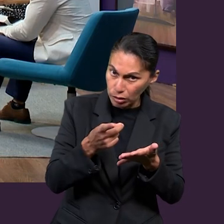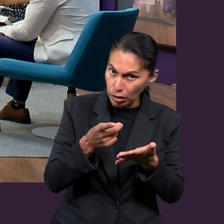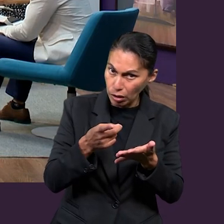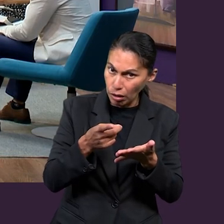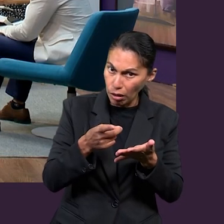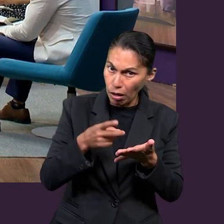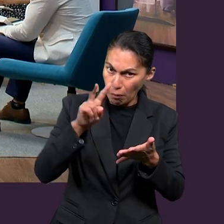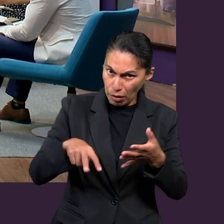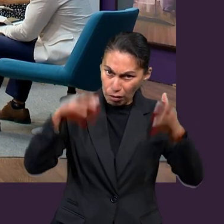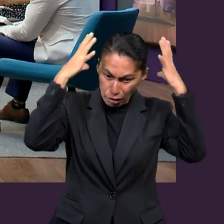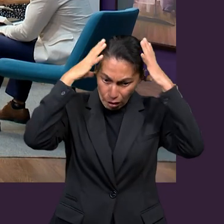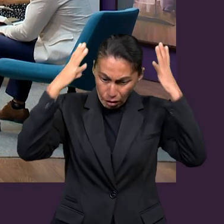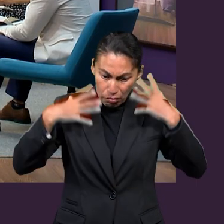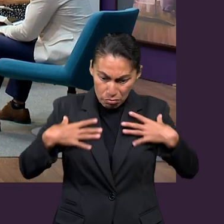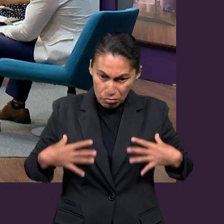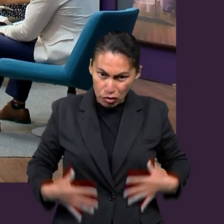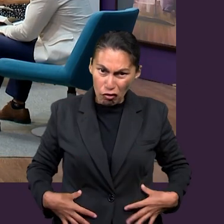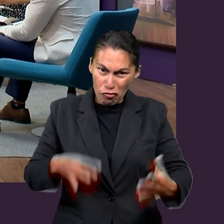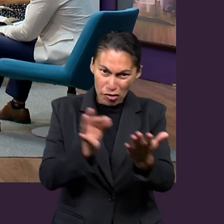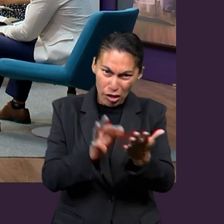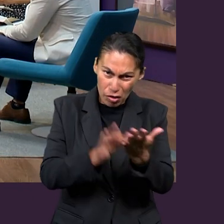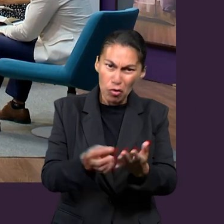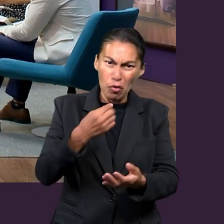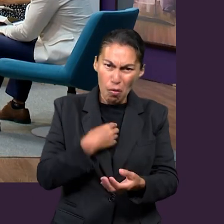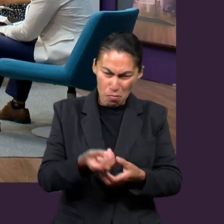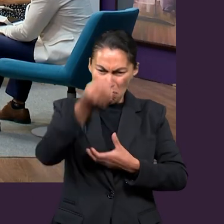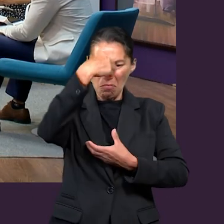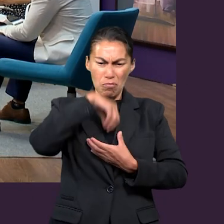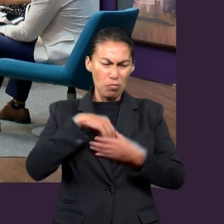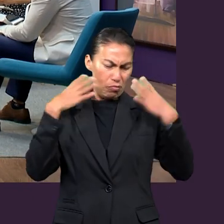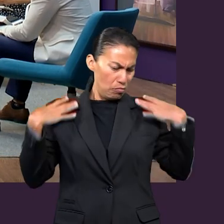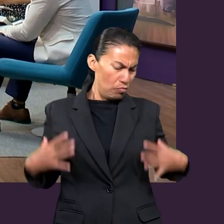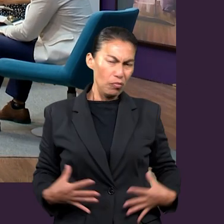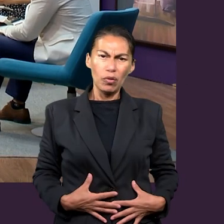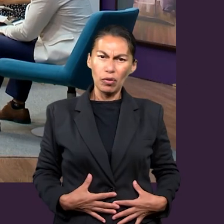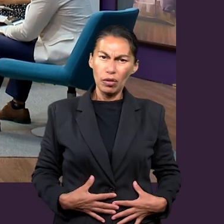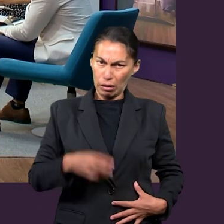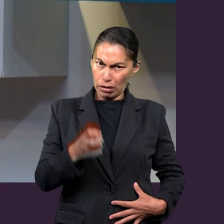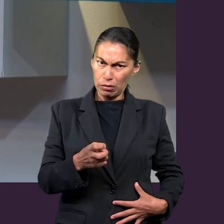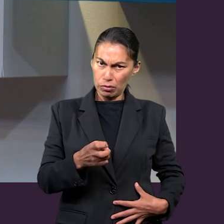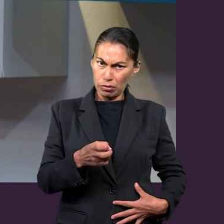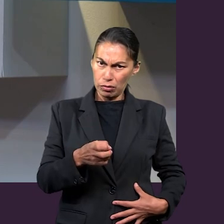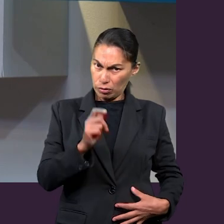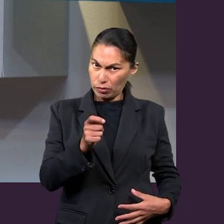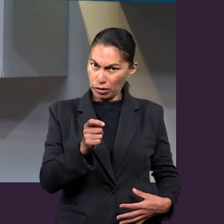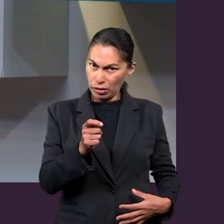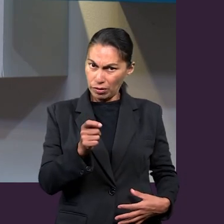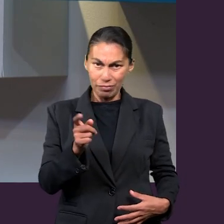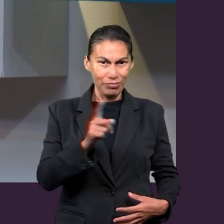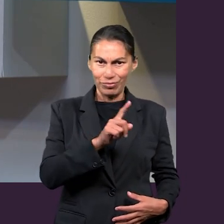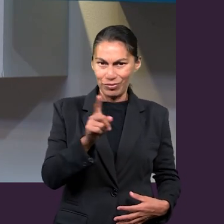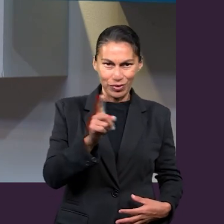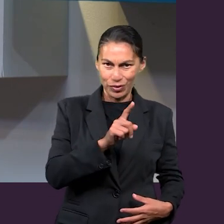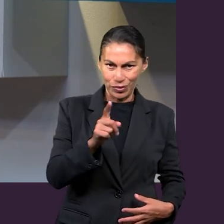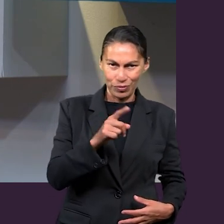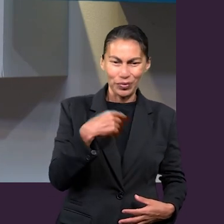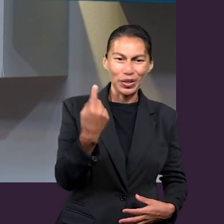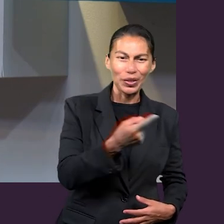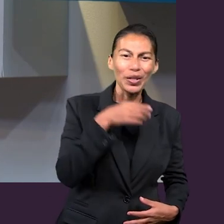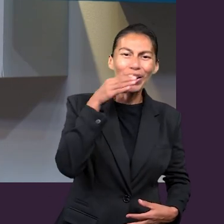aunque hace mención a los elementos, a los distintos elementos que conforman la armadura.